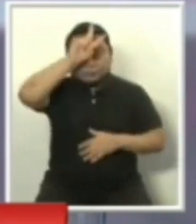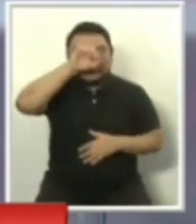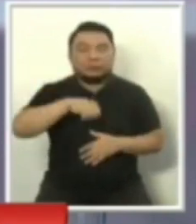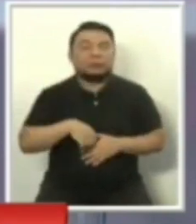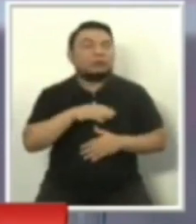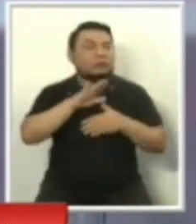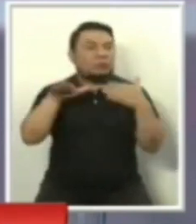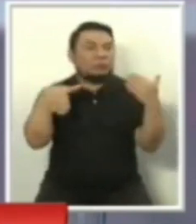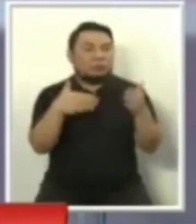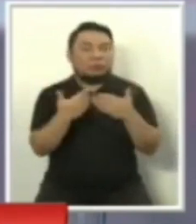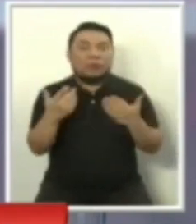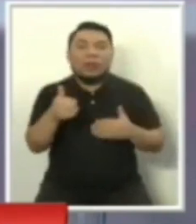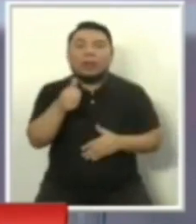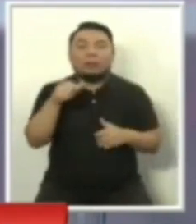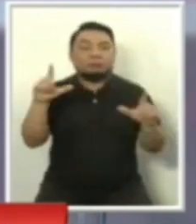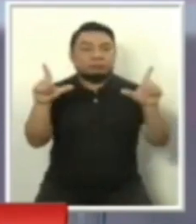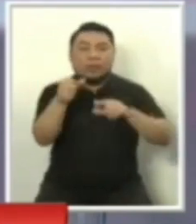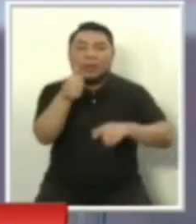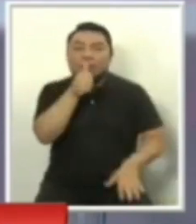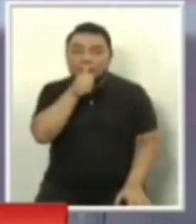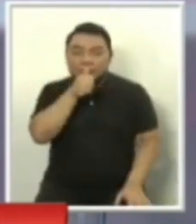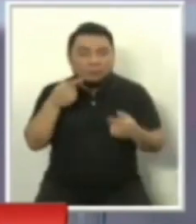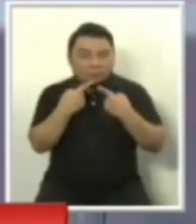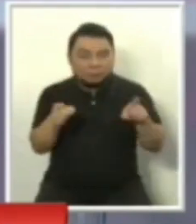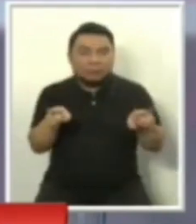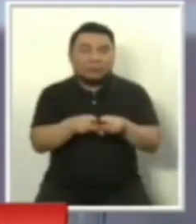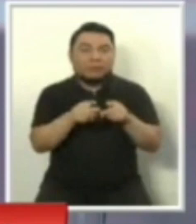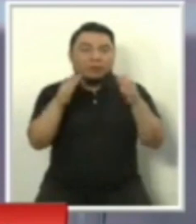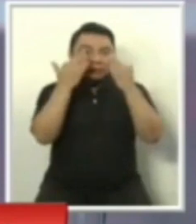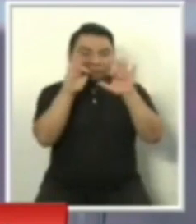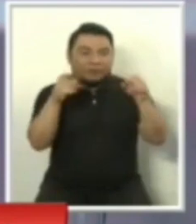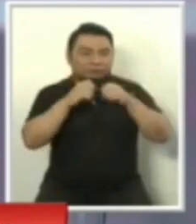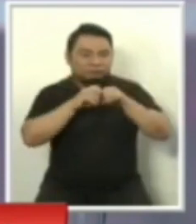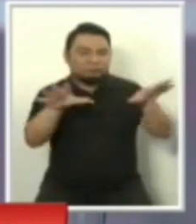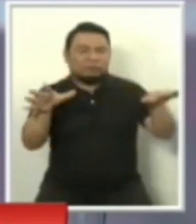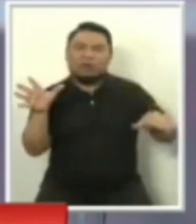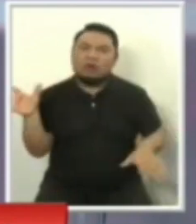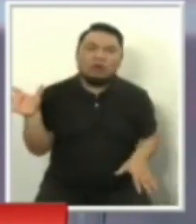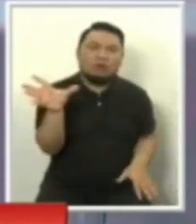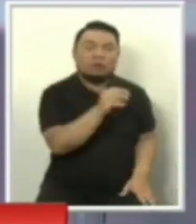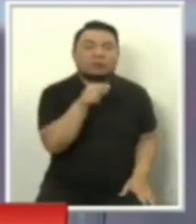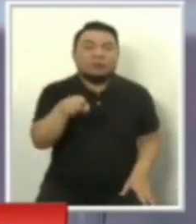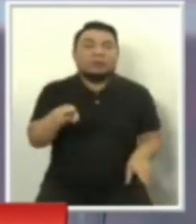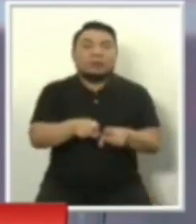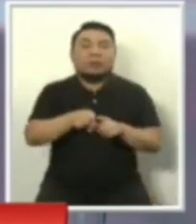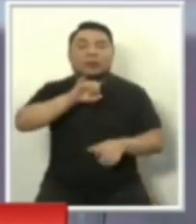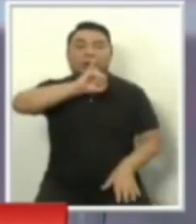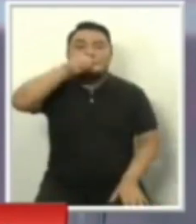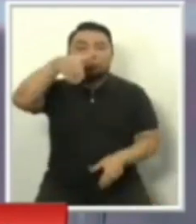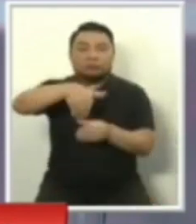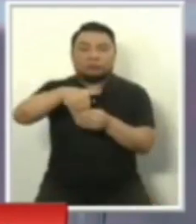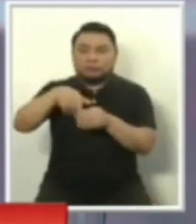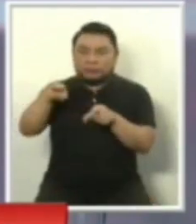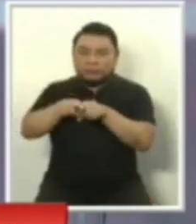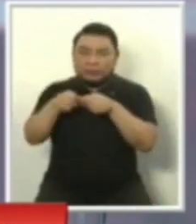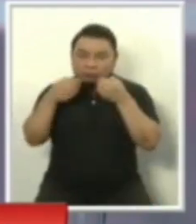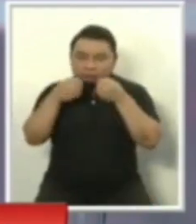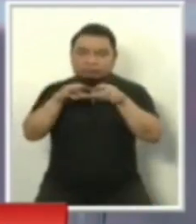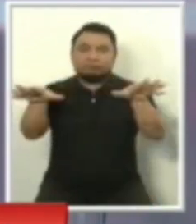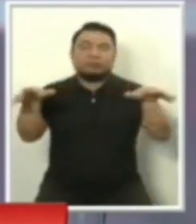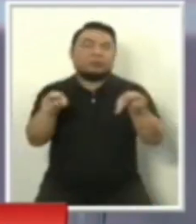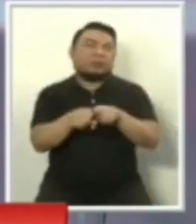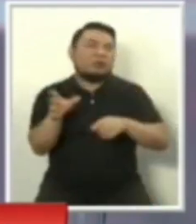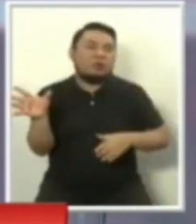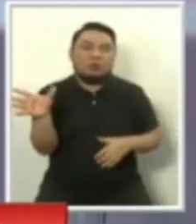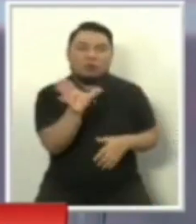medios privados y también a través de las redes sociales. Se va a poder transmitir, además, el canal del jurado y de las redes sociales del